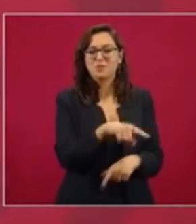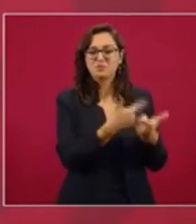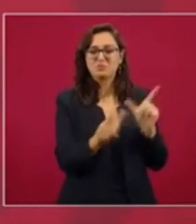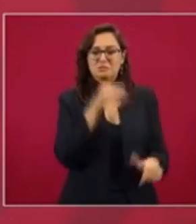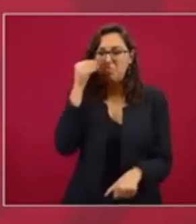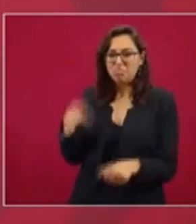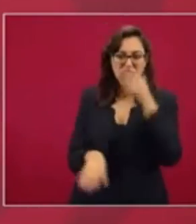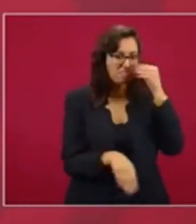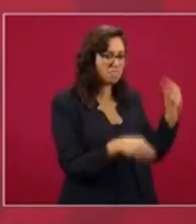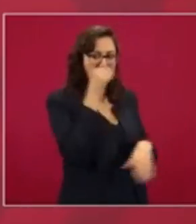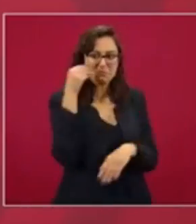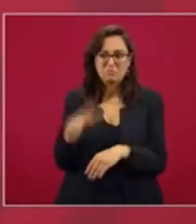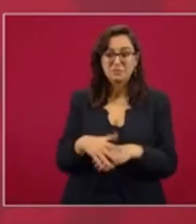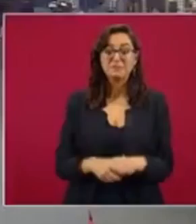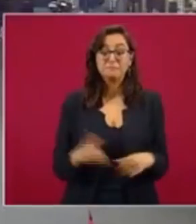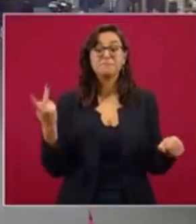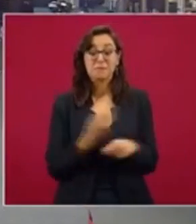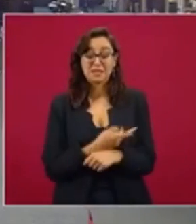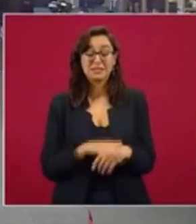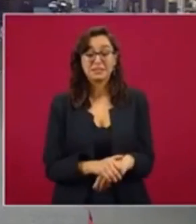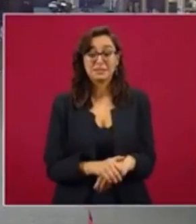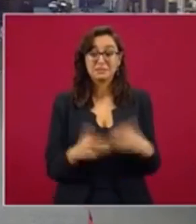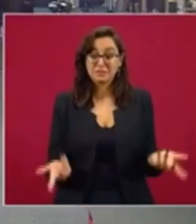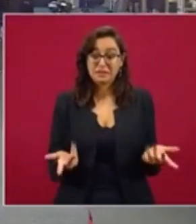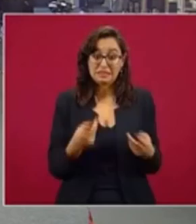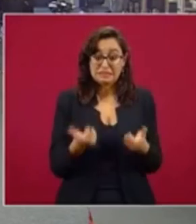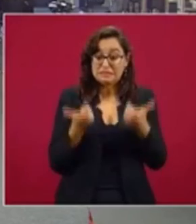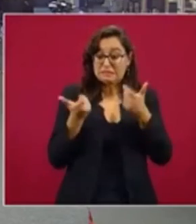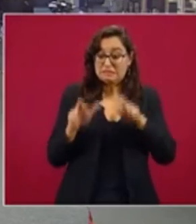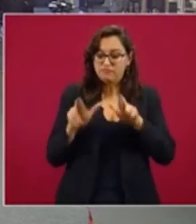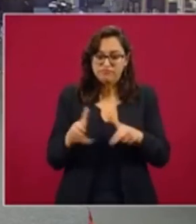Se está cumpliendo aquello de que cuando se reparte mal el botín, hay botín.